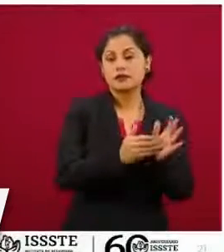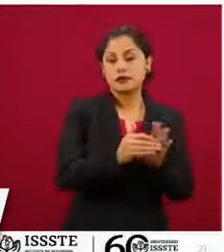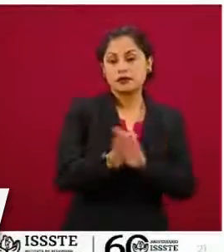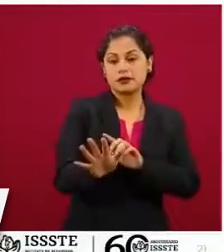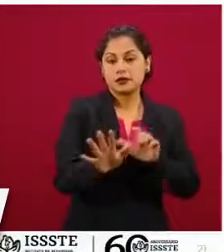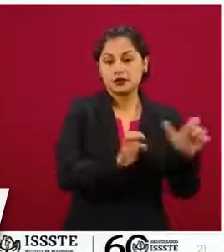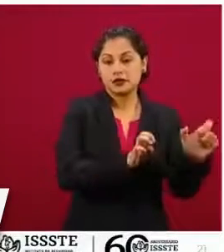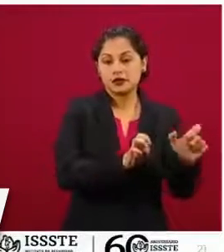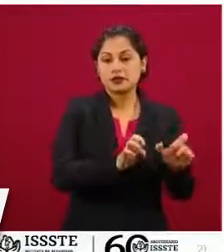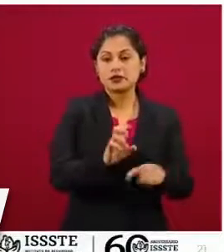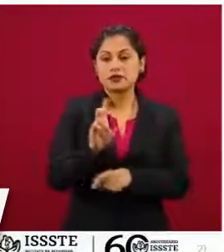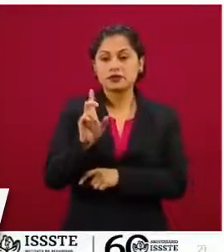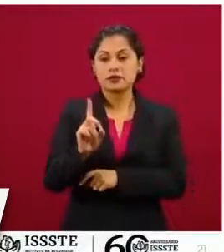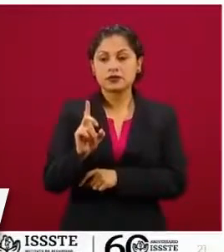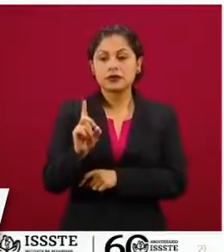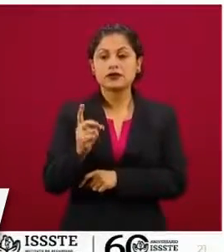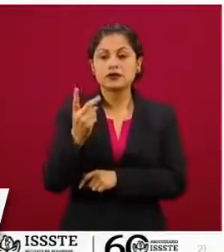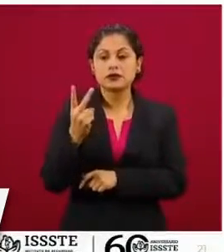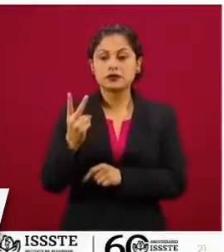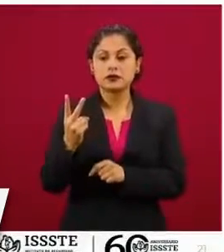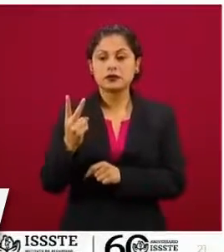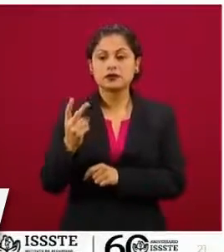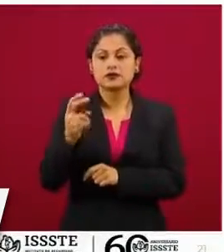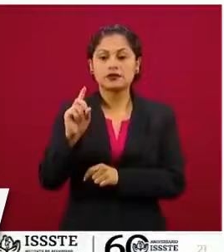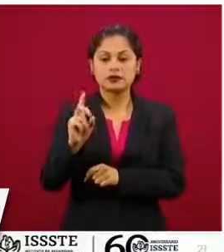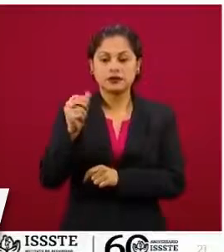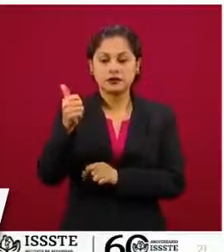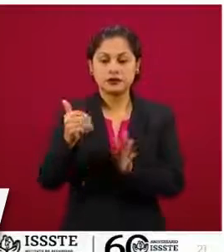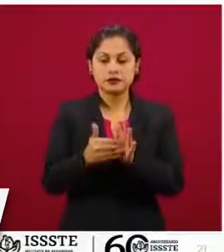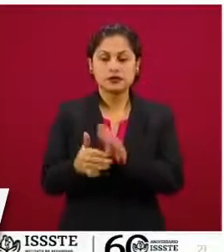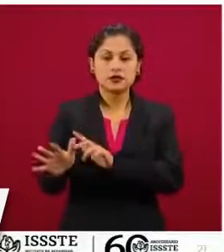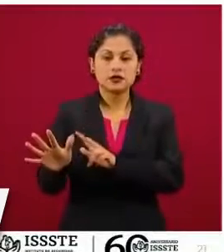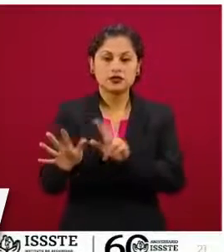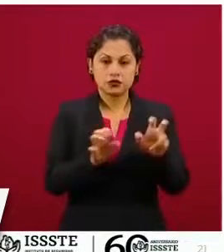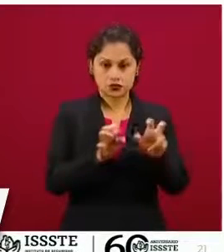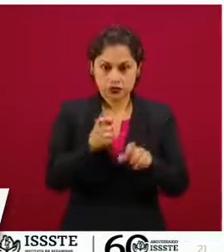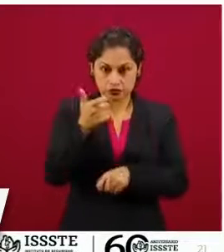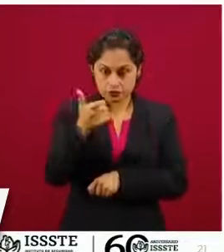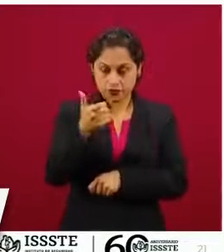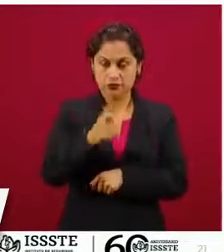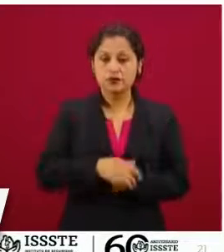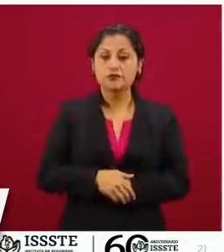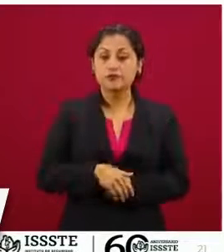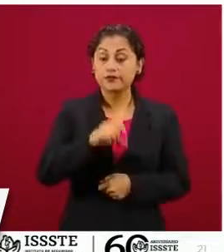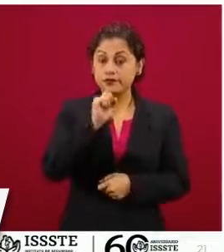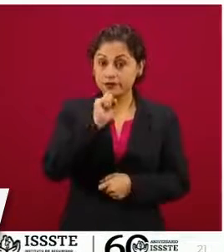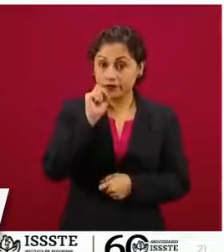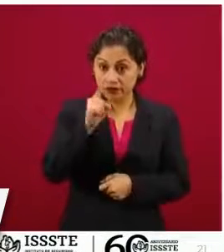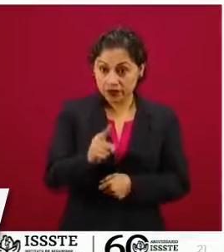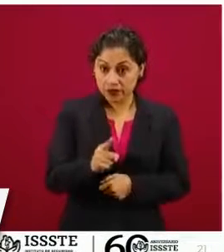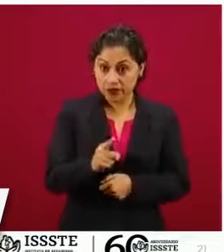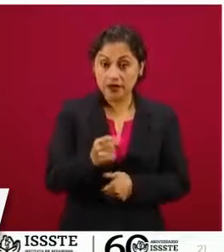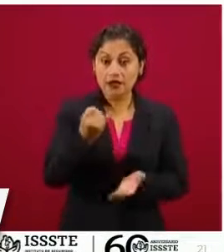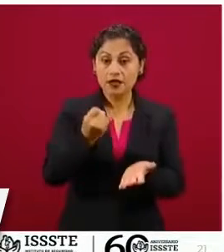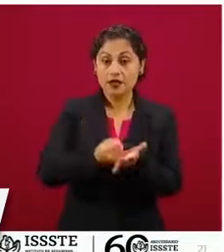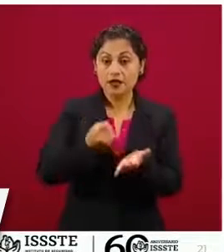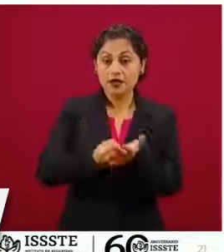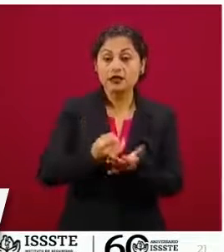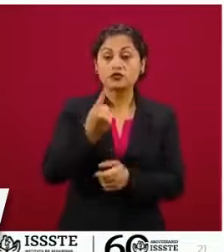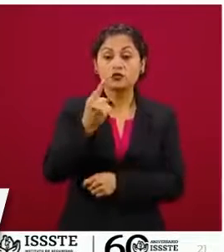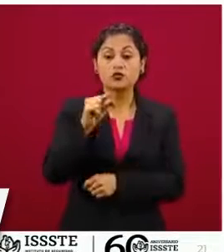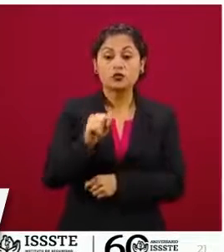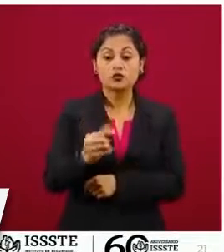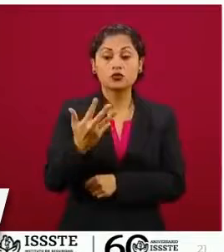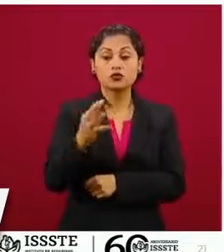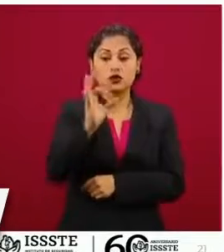36 mil 800 pesos. También se hizo una baja de 1.5 por ciento en la tasa de